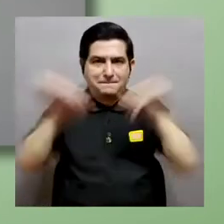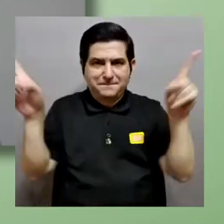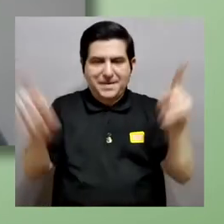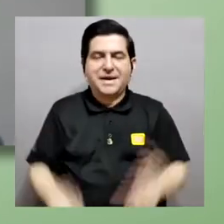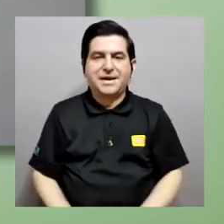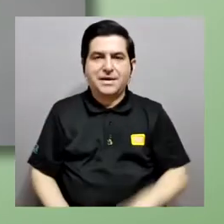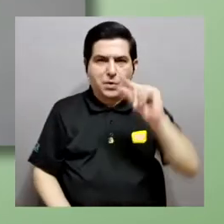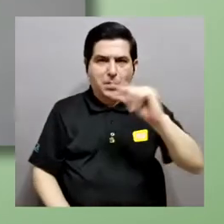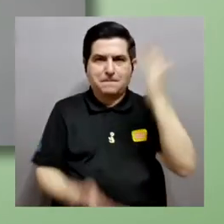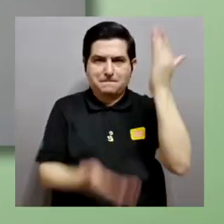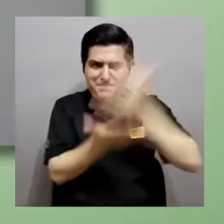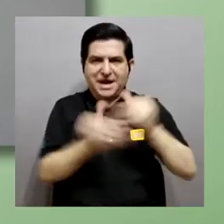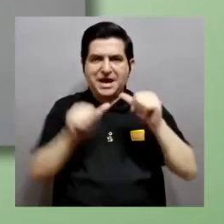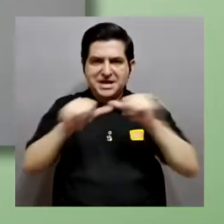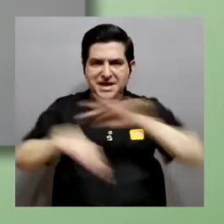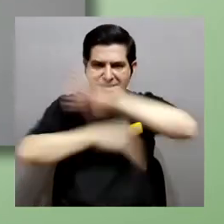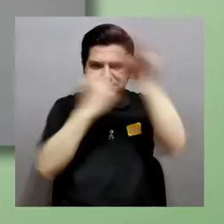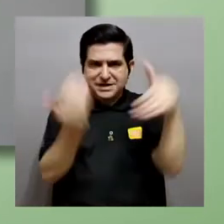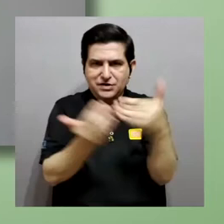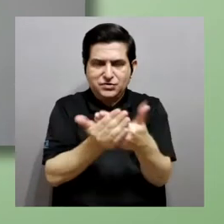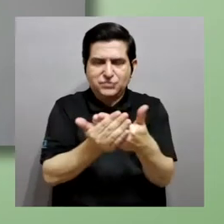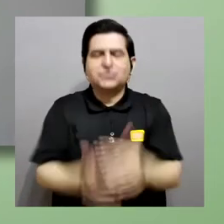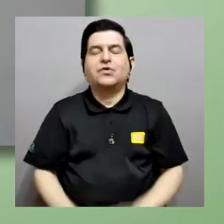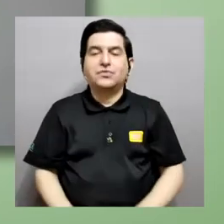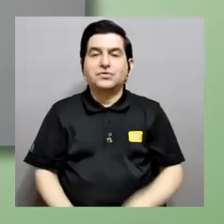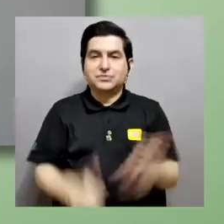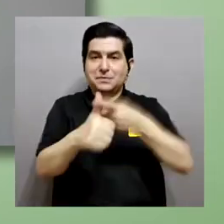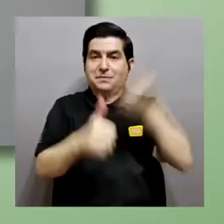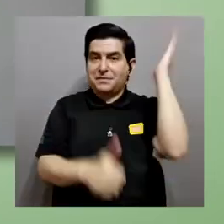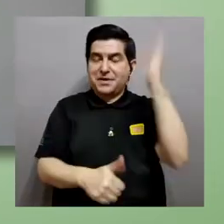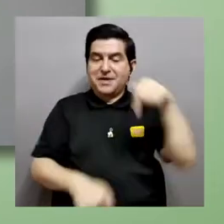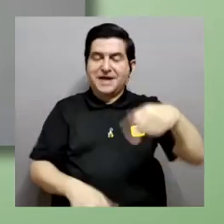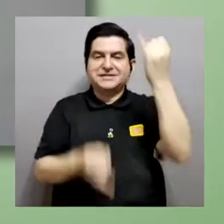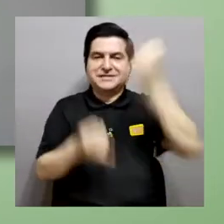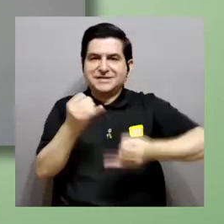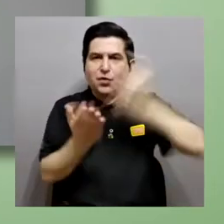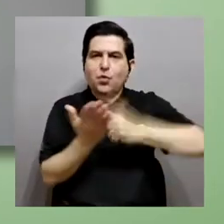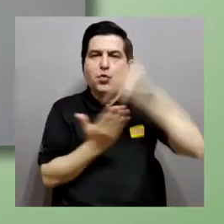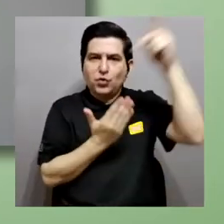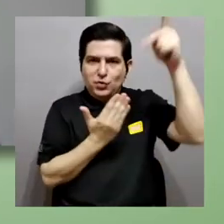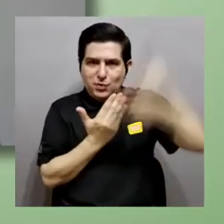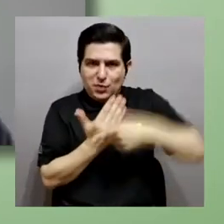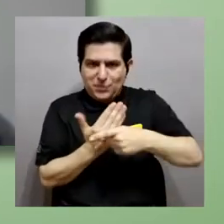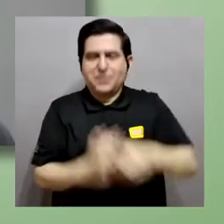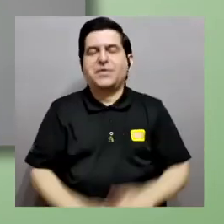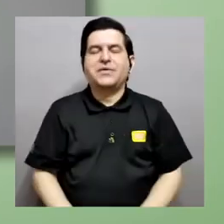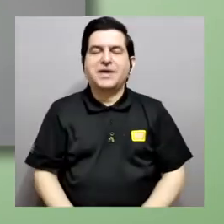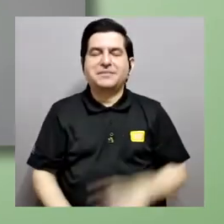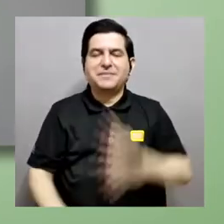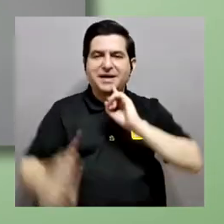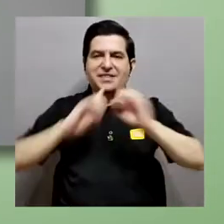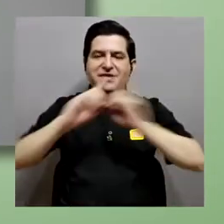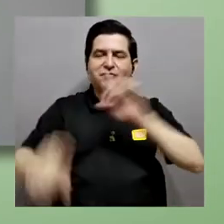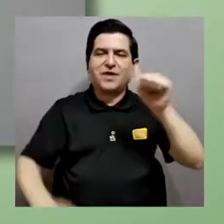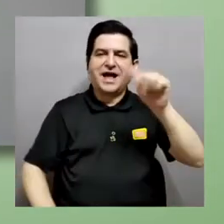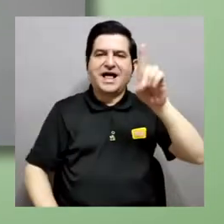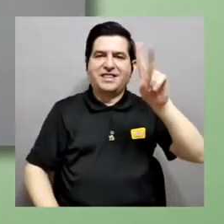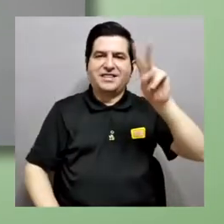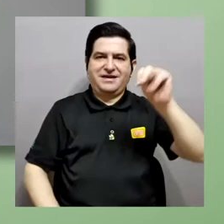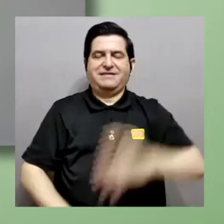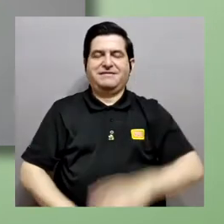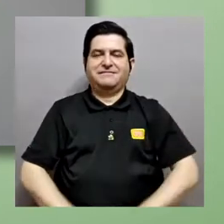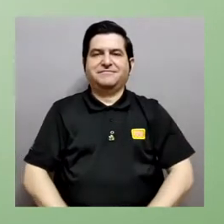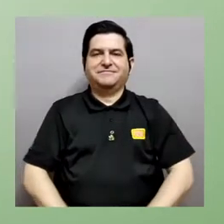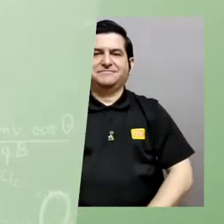vamos a ir a una pequeña pausa y ya regresamos con la primera conferencia en esta última presentación de Divulga ADN.